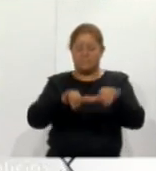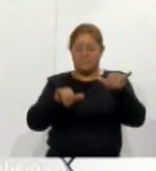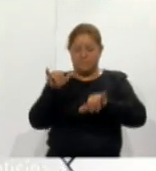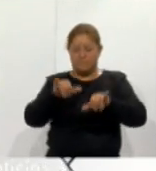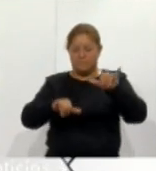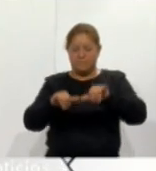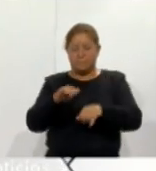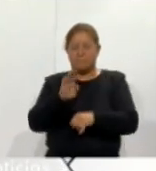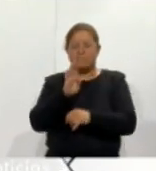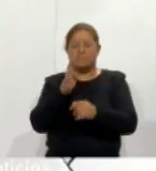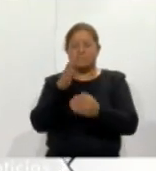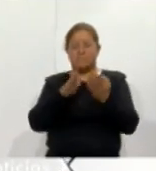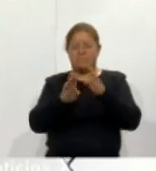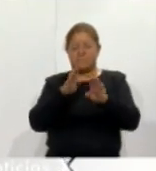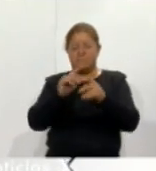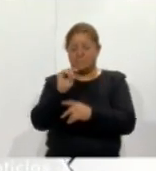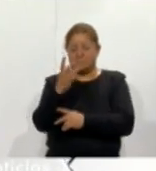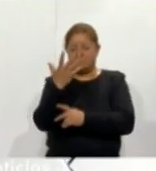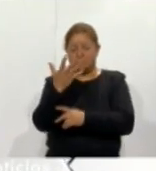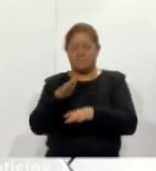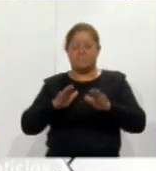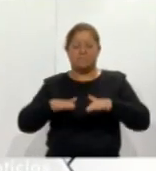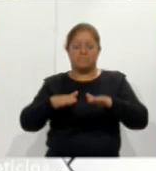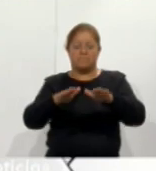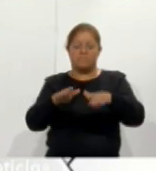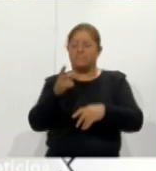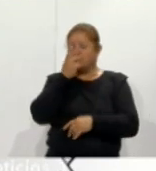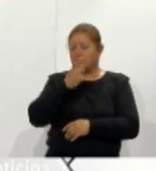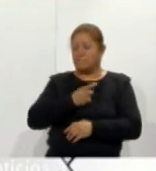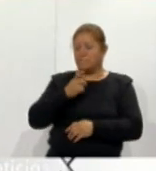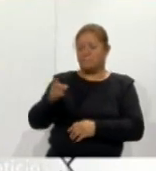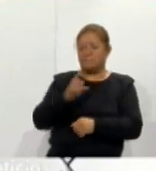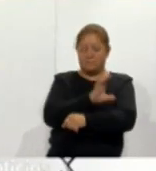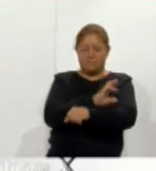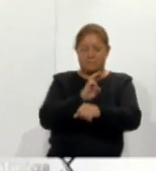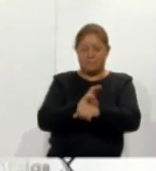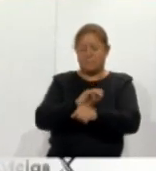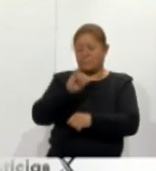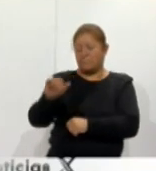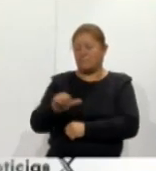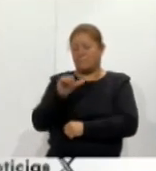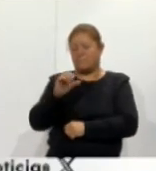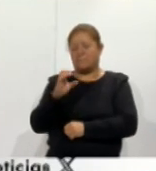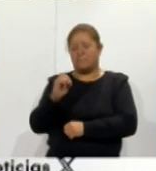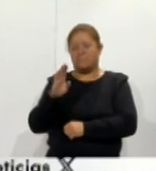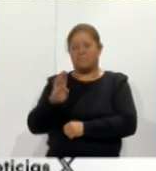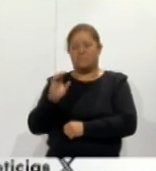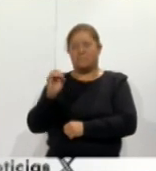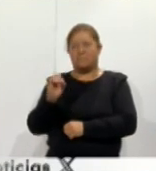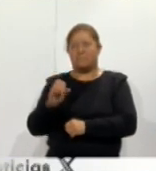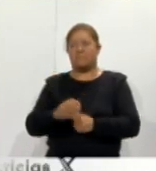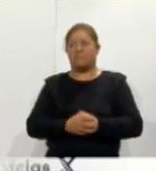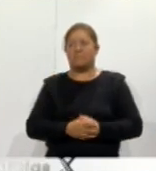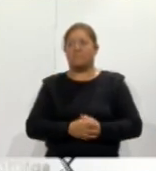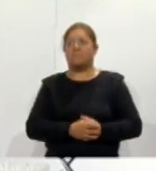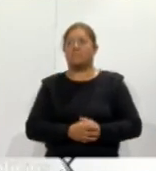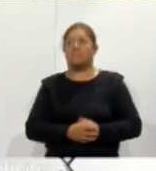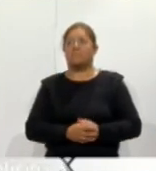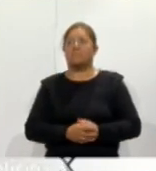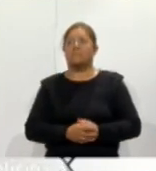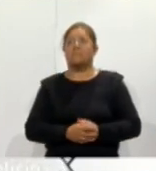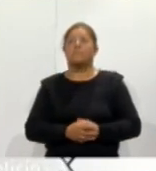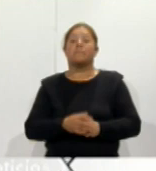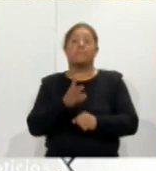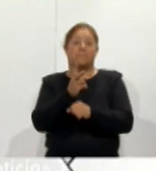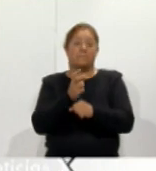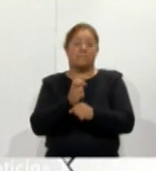biotecnología y manufactura informó su coordinador Jacobo Tolamatl Michkol y los invitamos cordialmente para